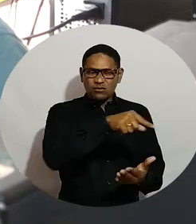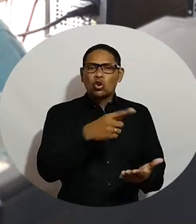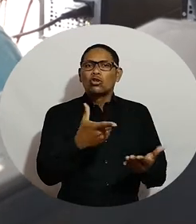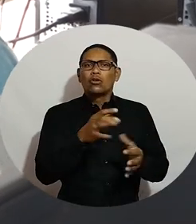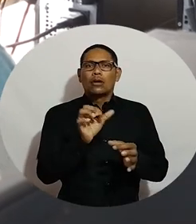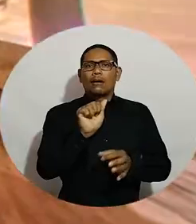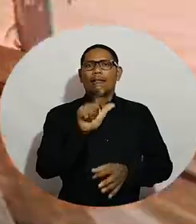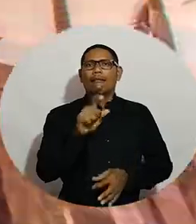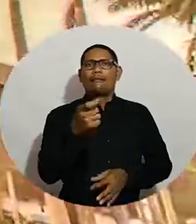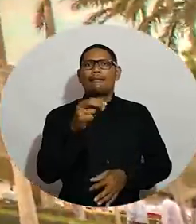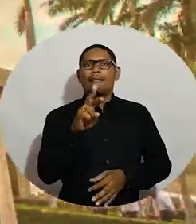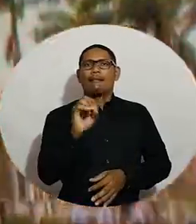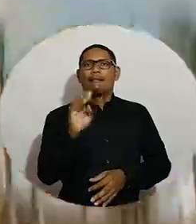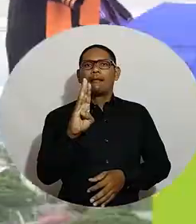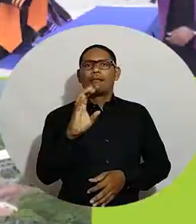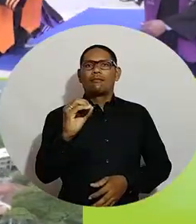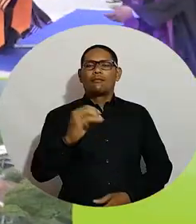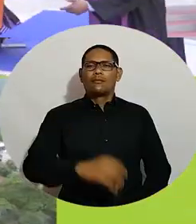municipio de Algarrobo.